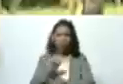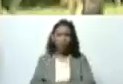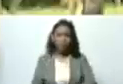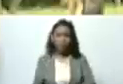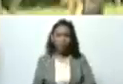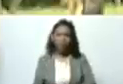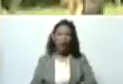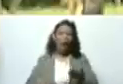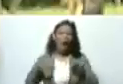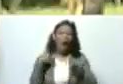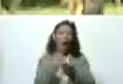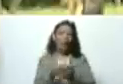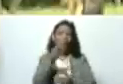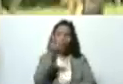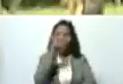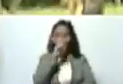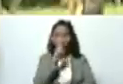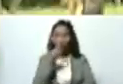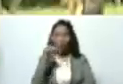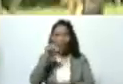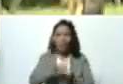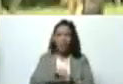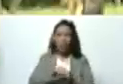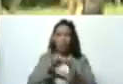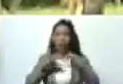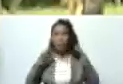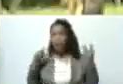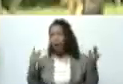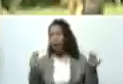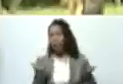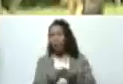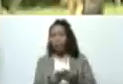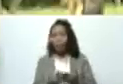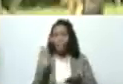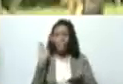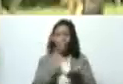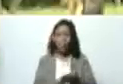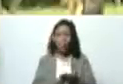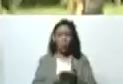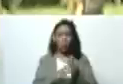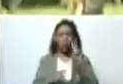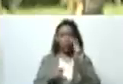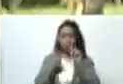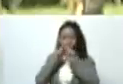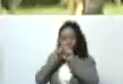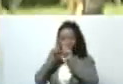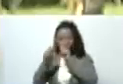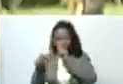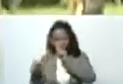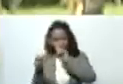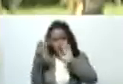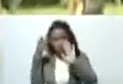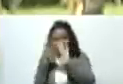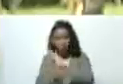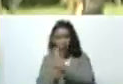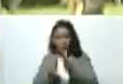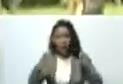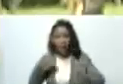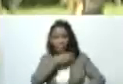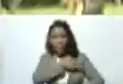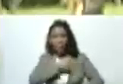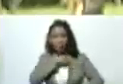hasta que hace dos años en medio de la pandemia pusimos el ojo sobre la gran misión